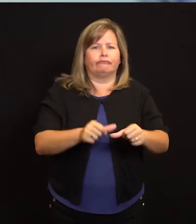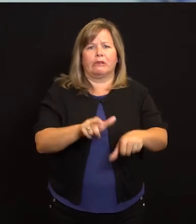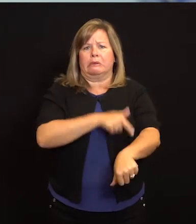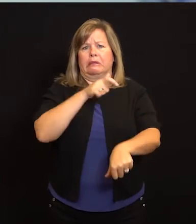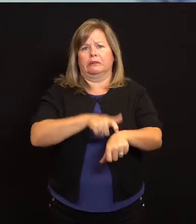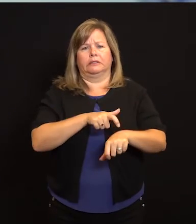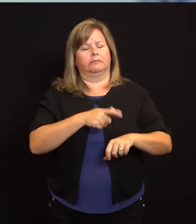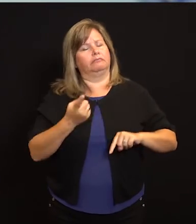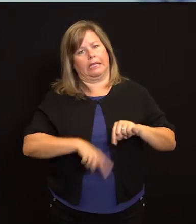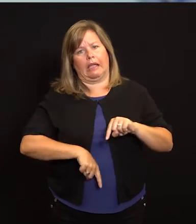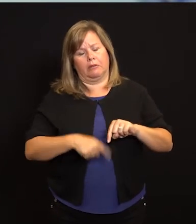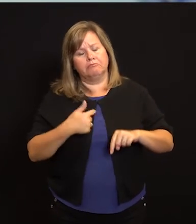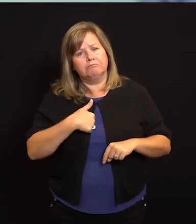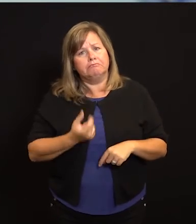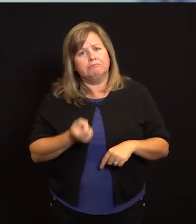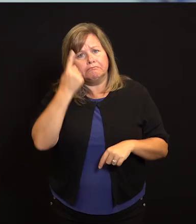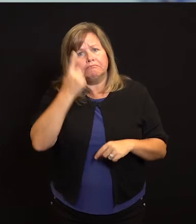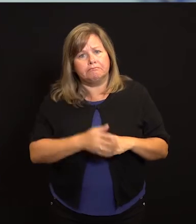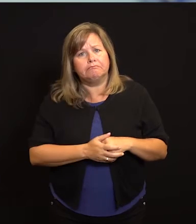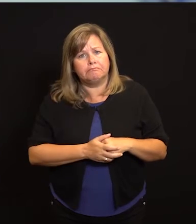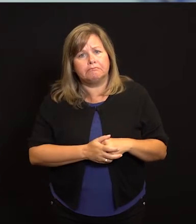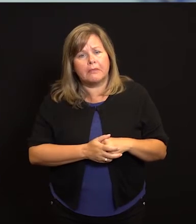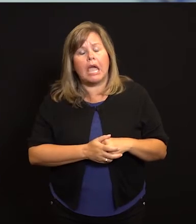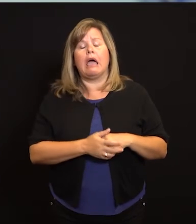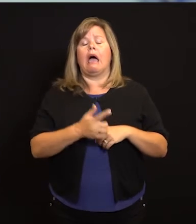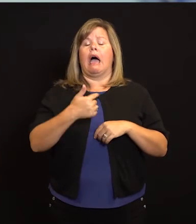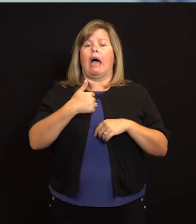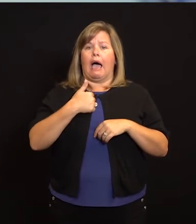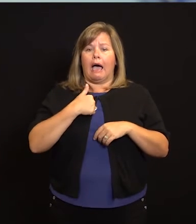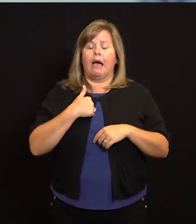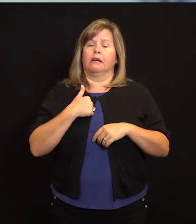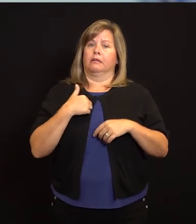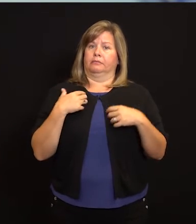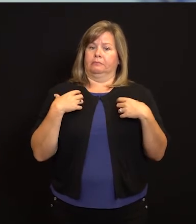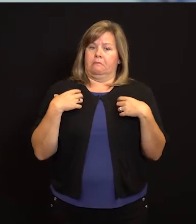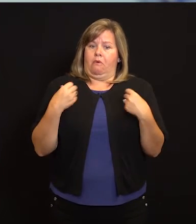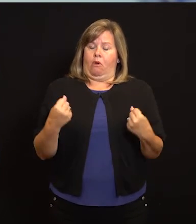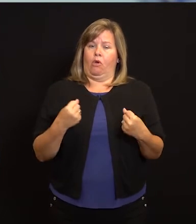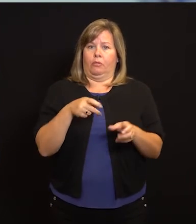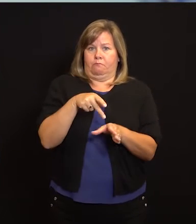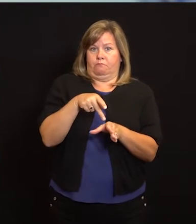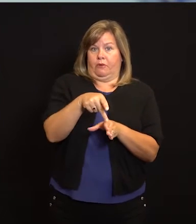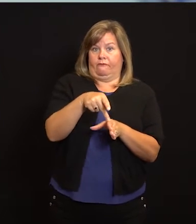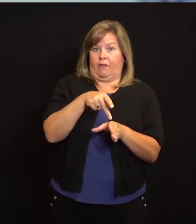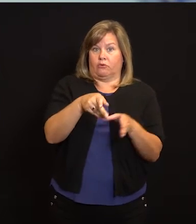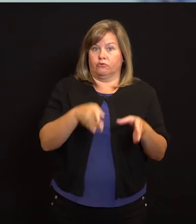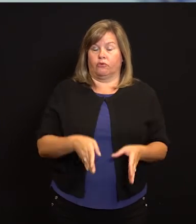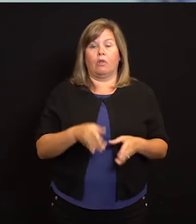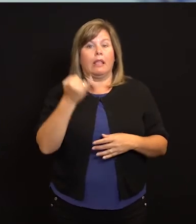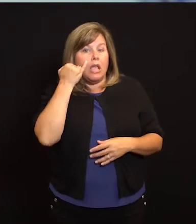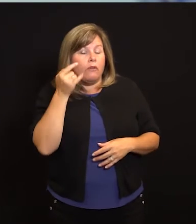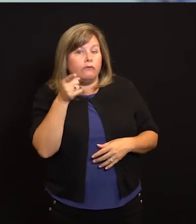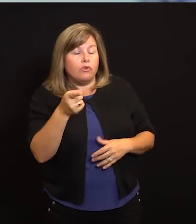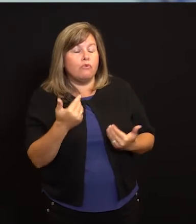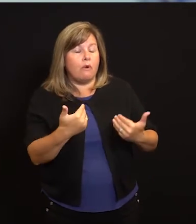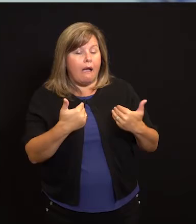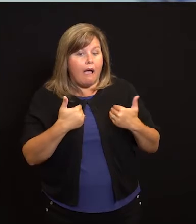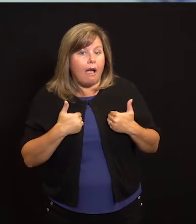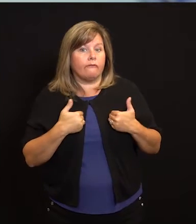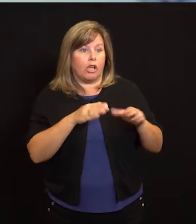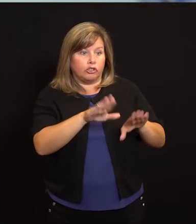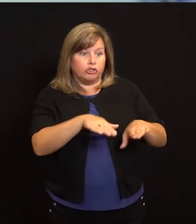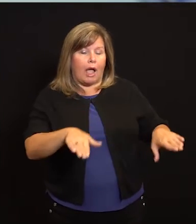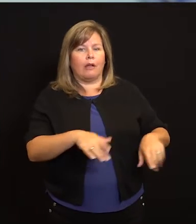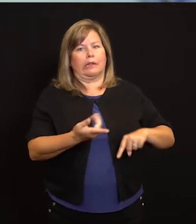que si usted tiene un niño que no puede usar una máscara debido a una razón médica o se preocupa eso, les animo